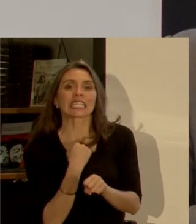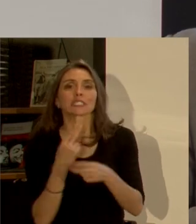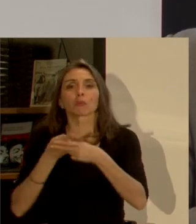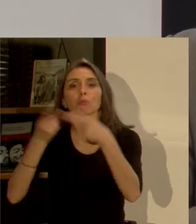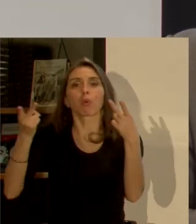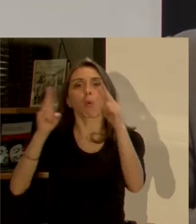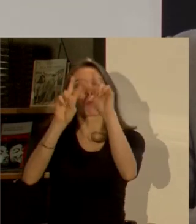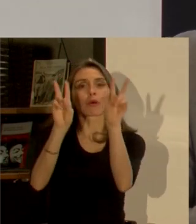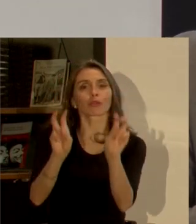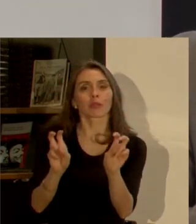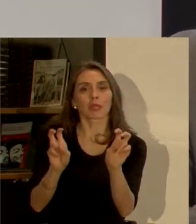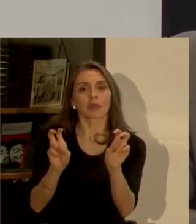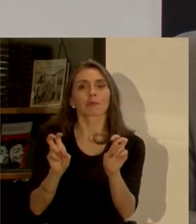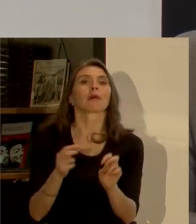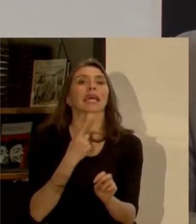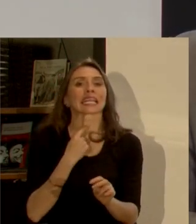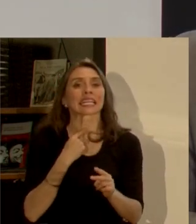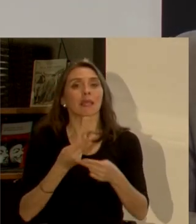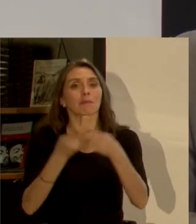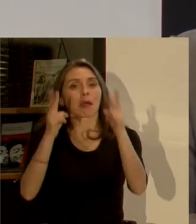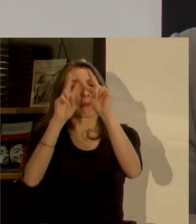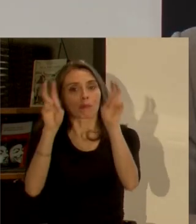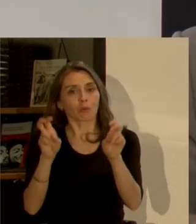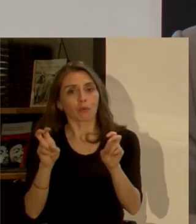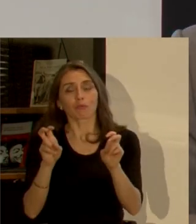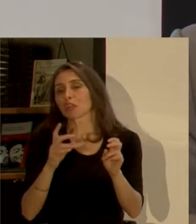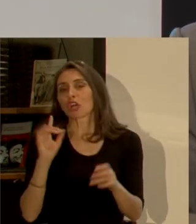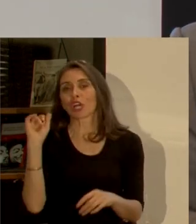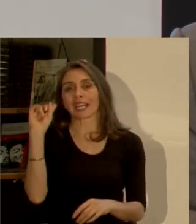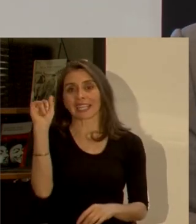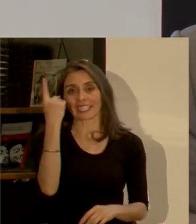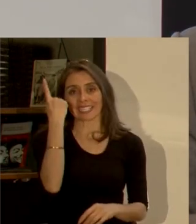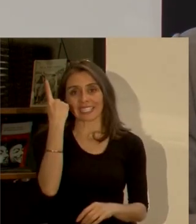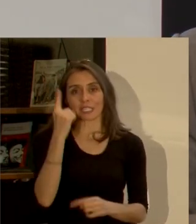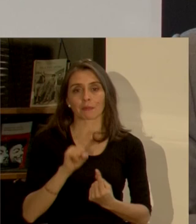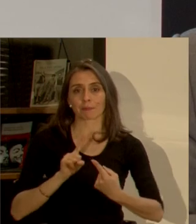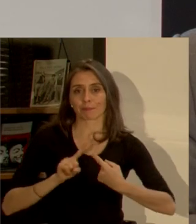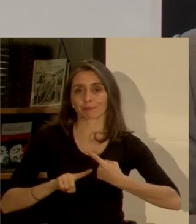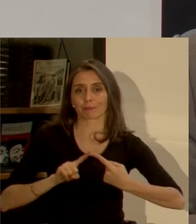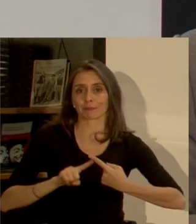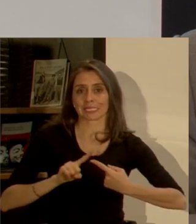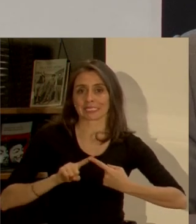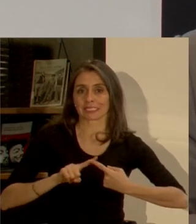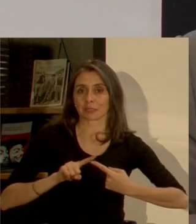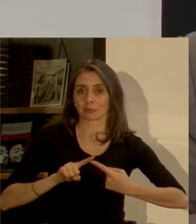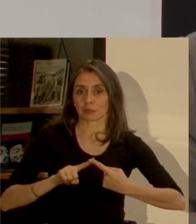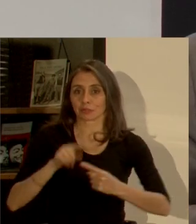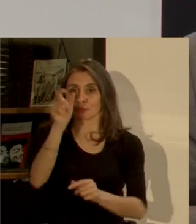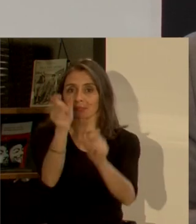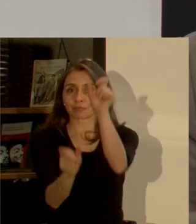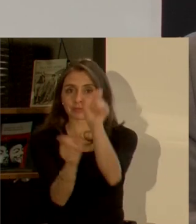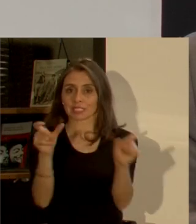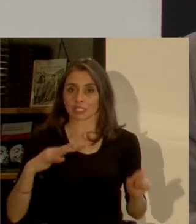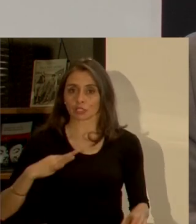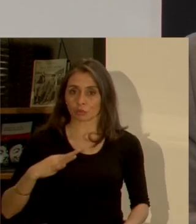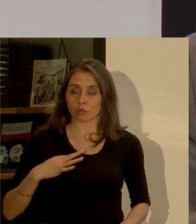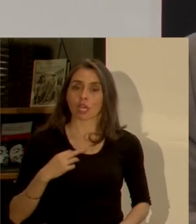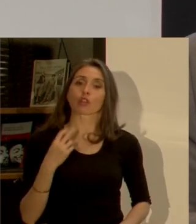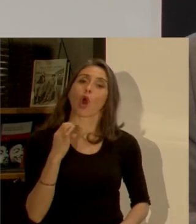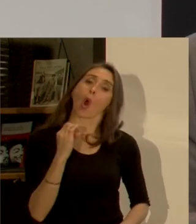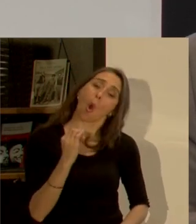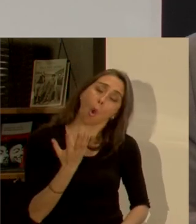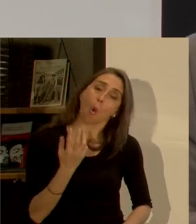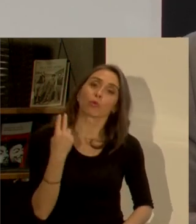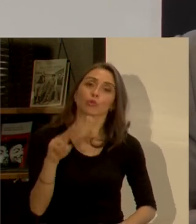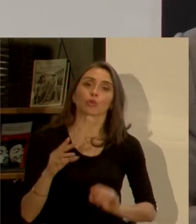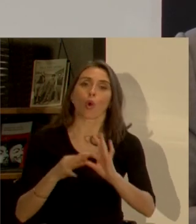en temas de interés público en materia general la participación ciudadana o de las organizaciones